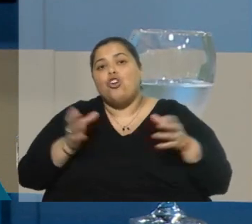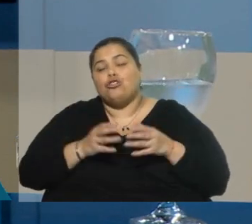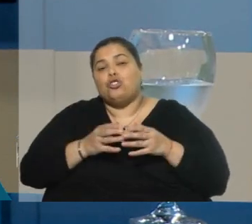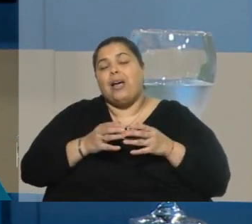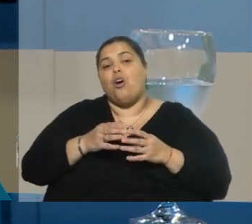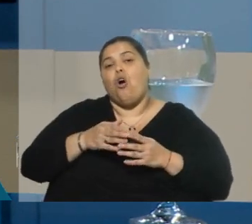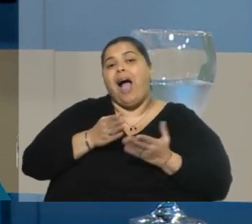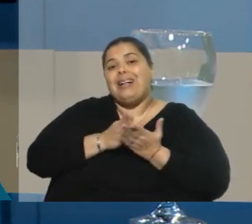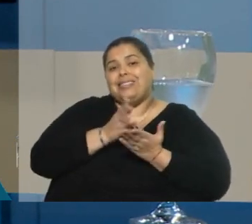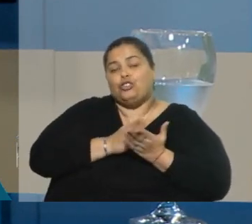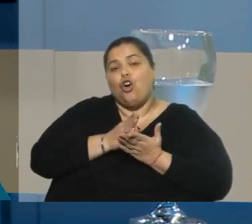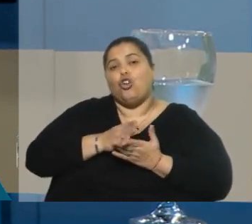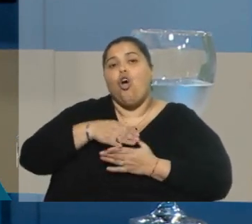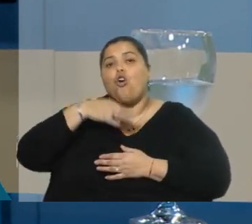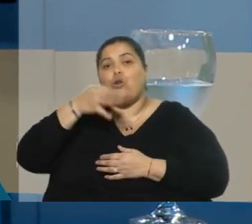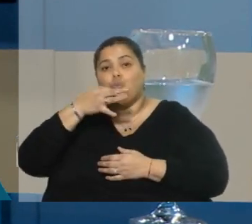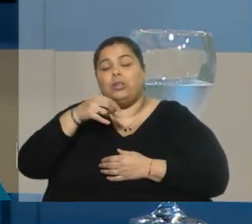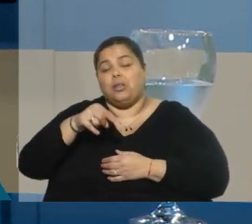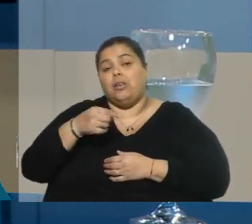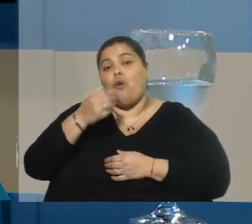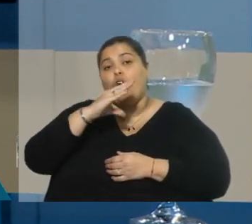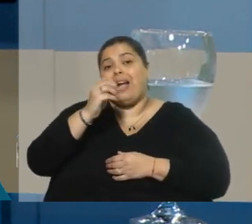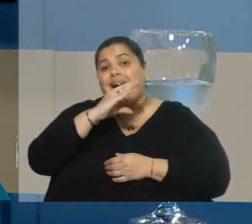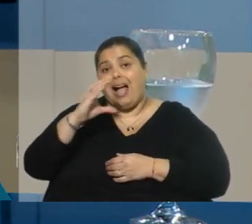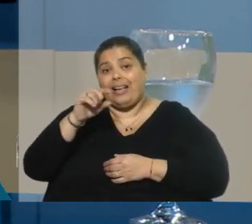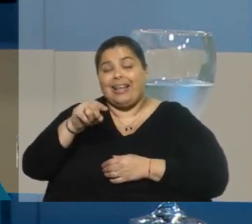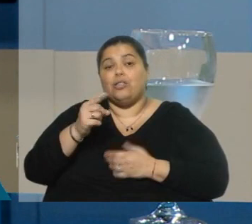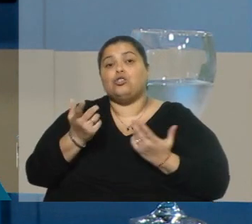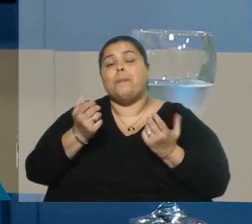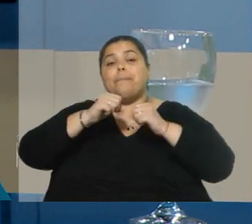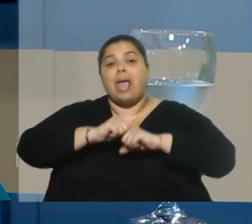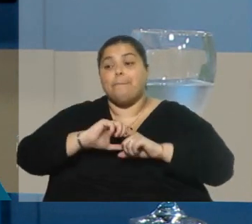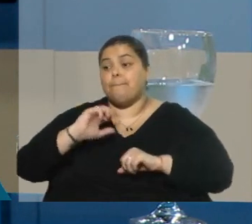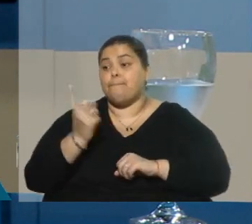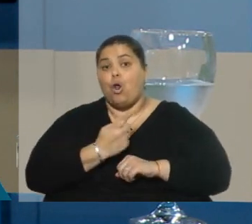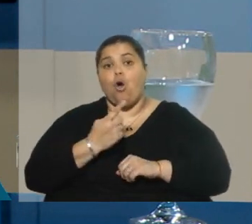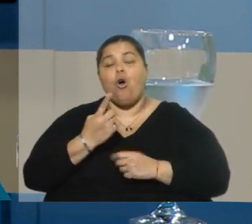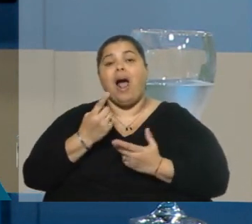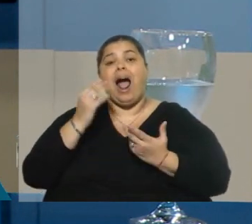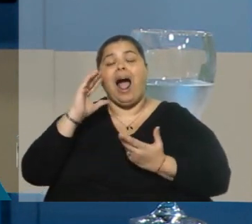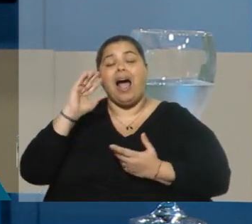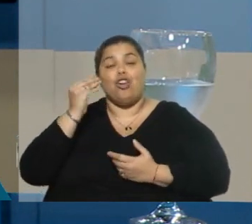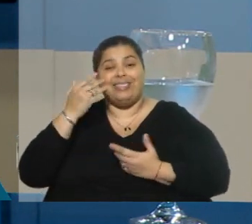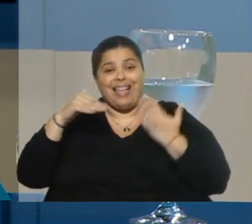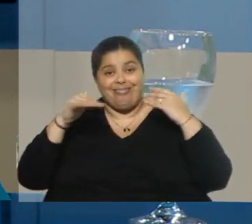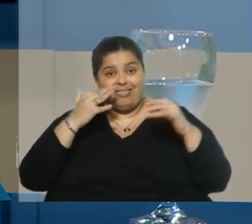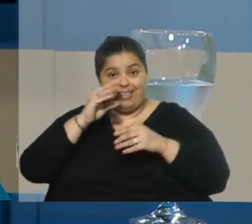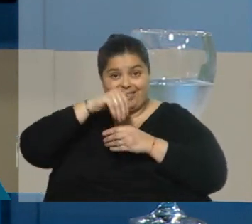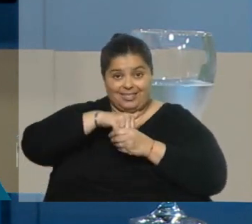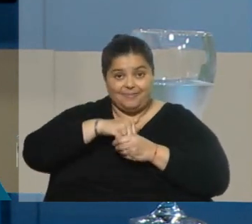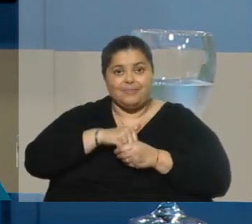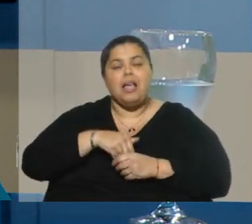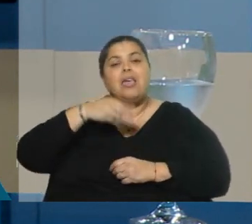el CAC del INAW, que es un órgano asesor integrado por adolescentes, asesor del directorio, está en el Código de la Niñez, y que